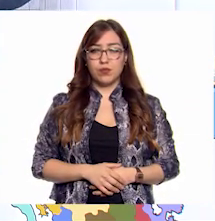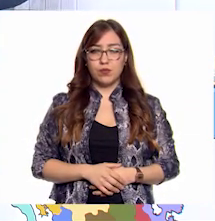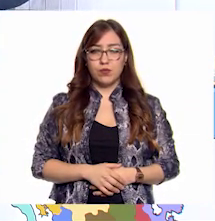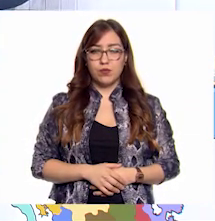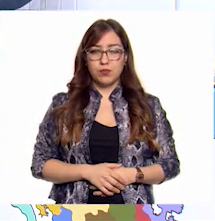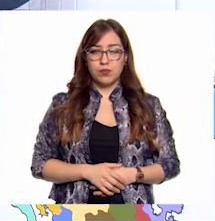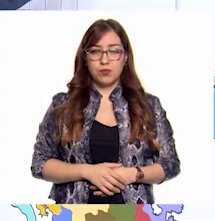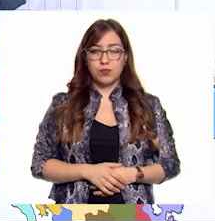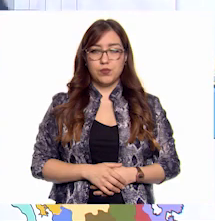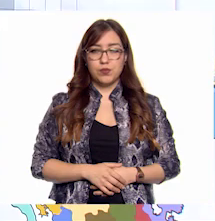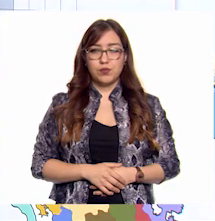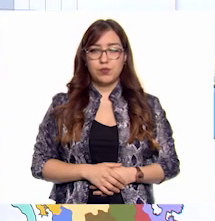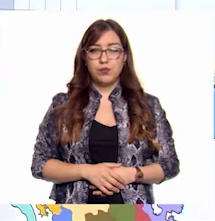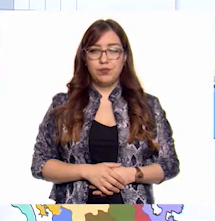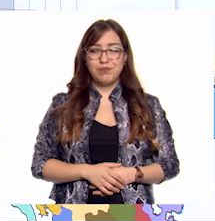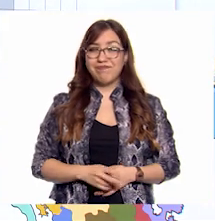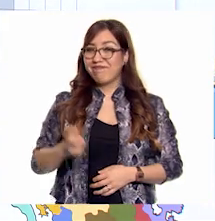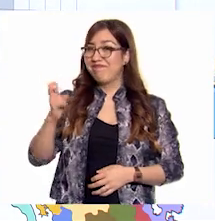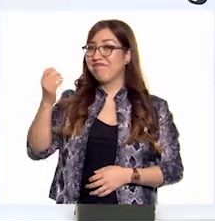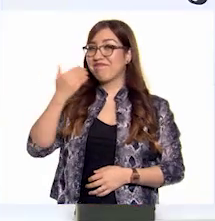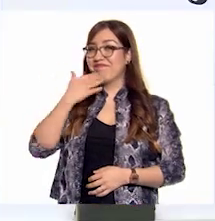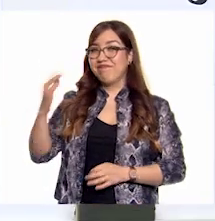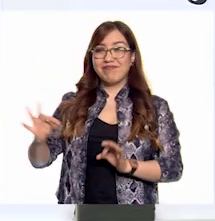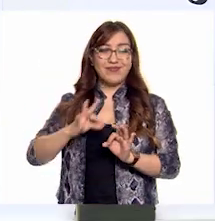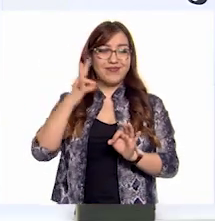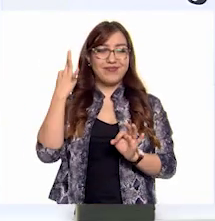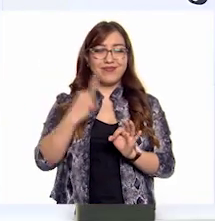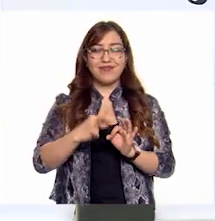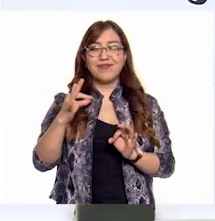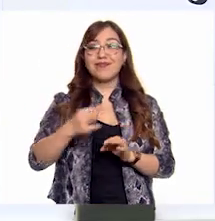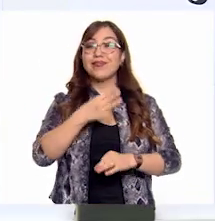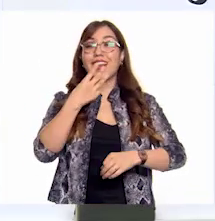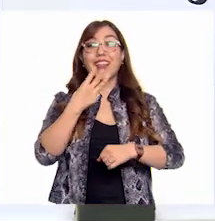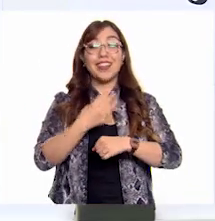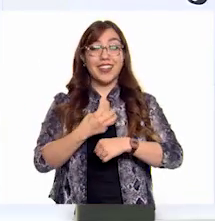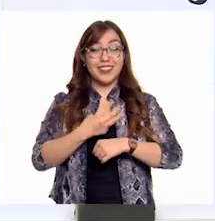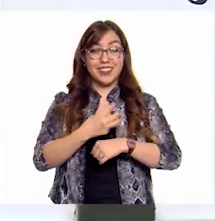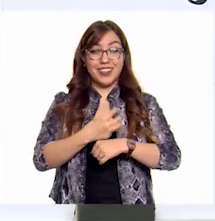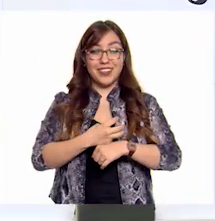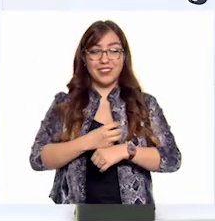Acuerdos. ¡Ah, sí quedó! ¡Perfecto! Muy bien, vamos con la tercera.